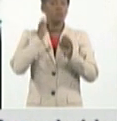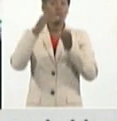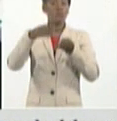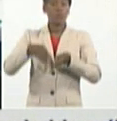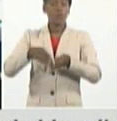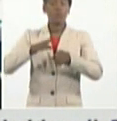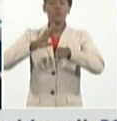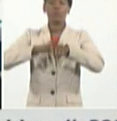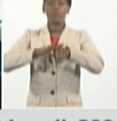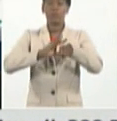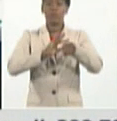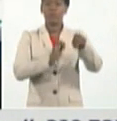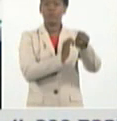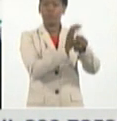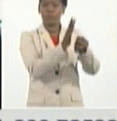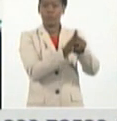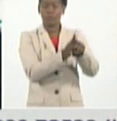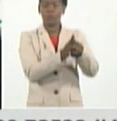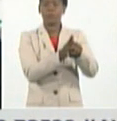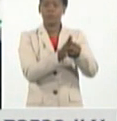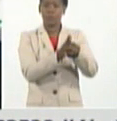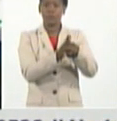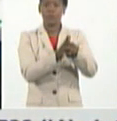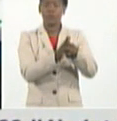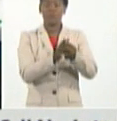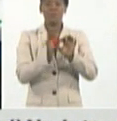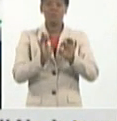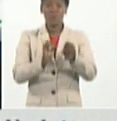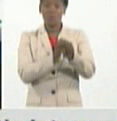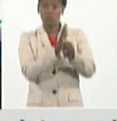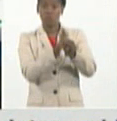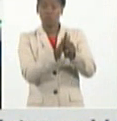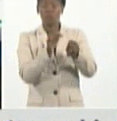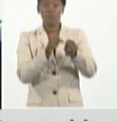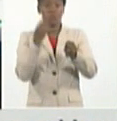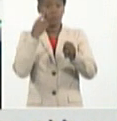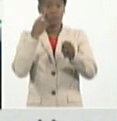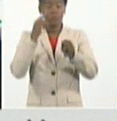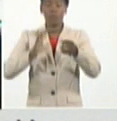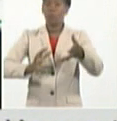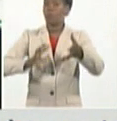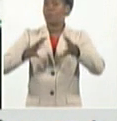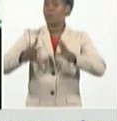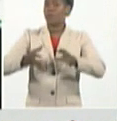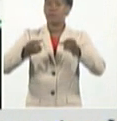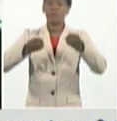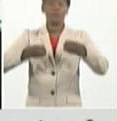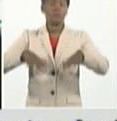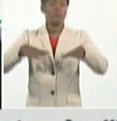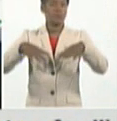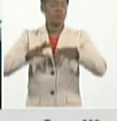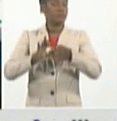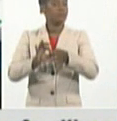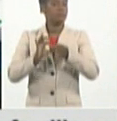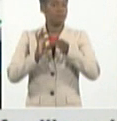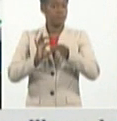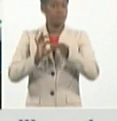consecuencia de la COVID-19, enfermedad declarada pandemia que ya la han padecido más de